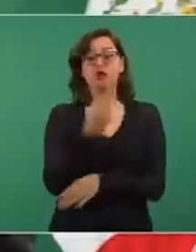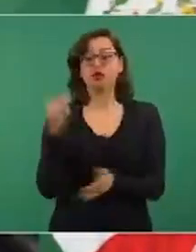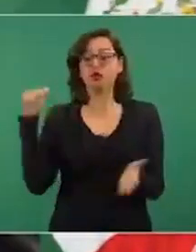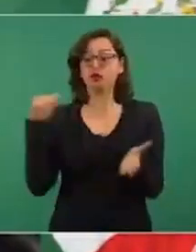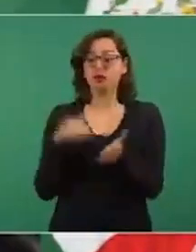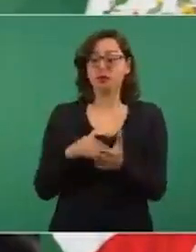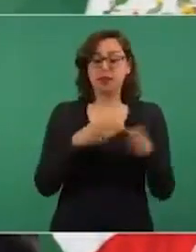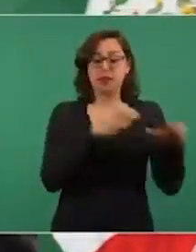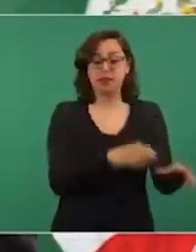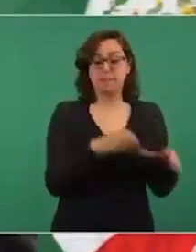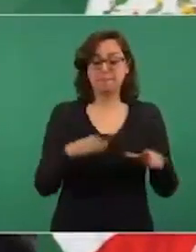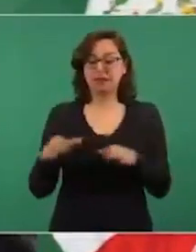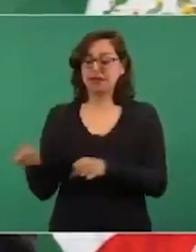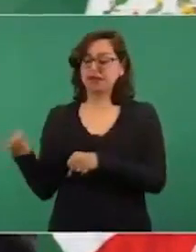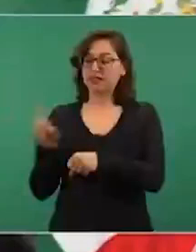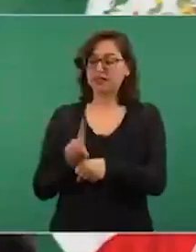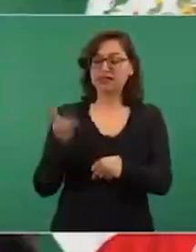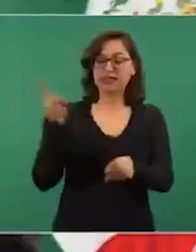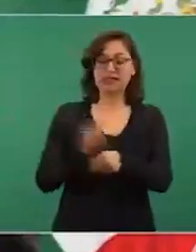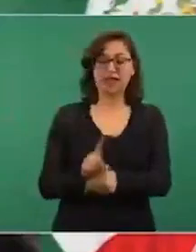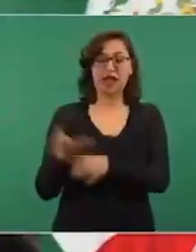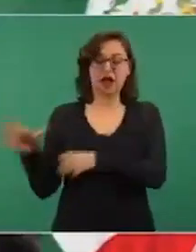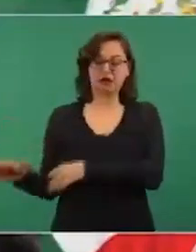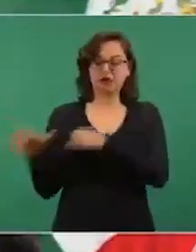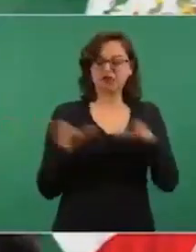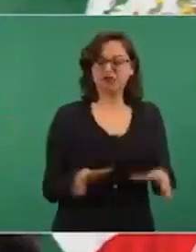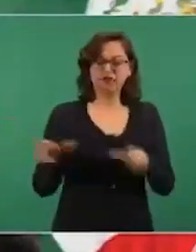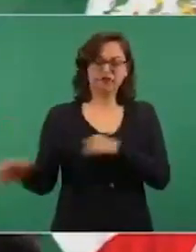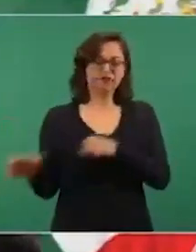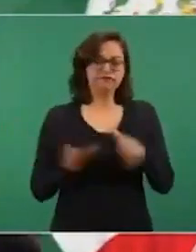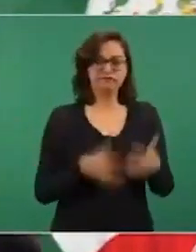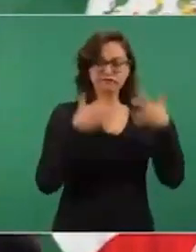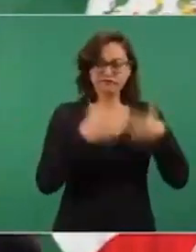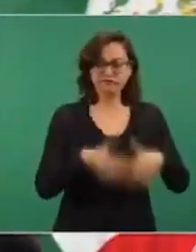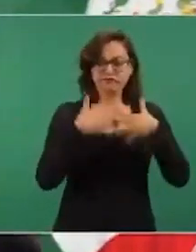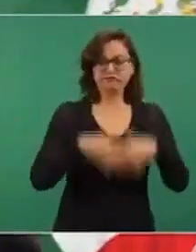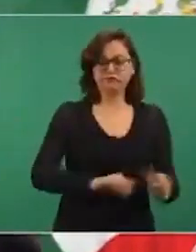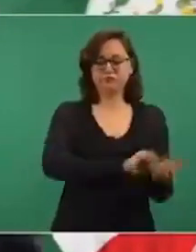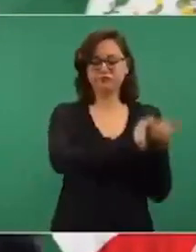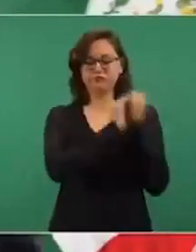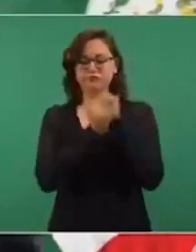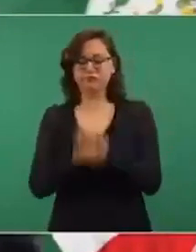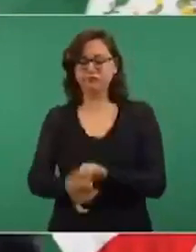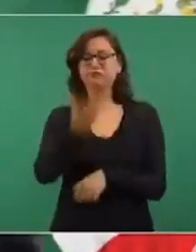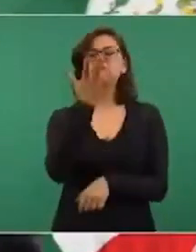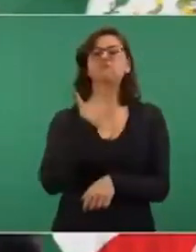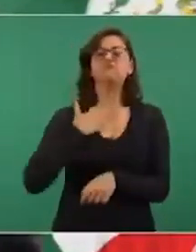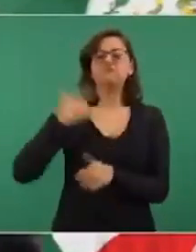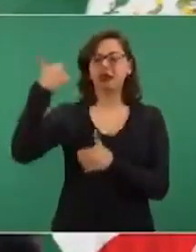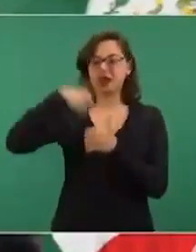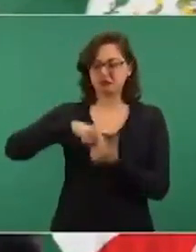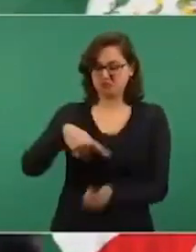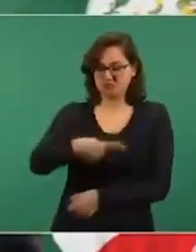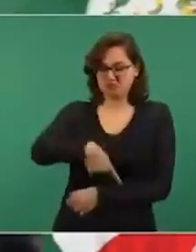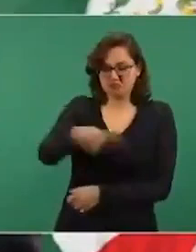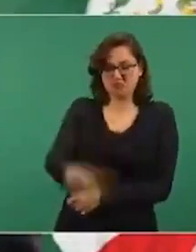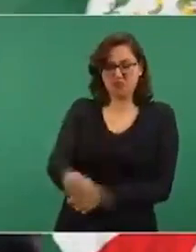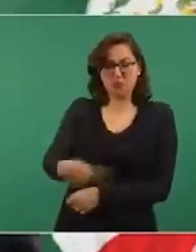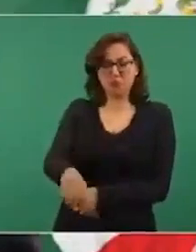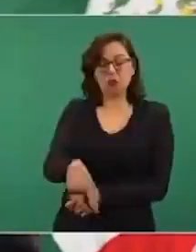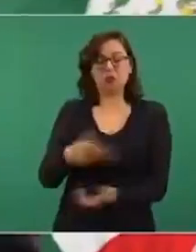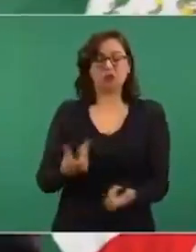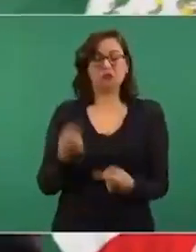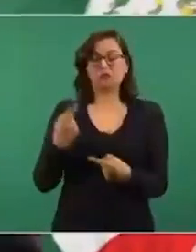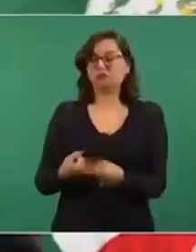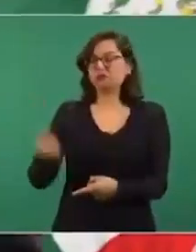es más del doble de lo que estaban